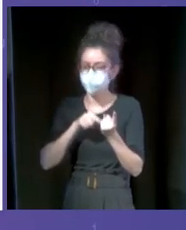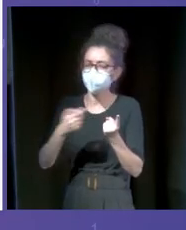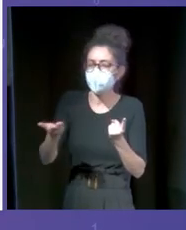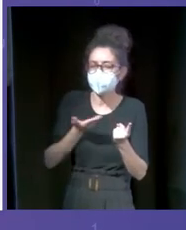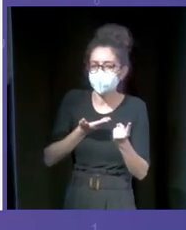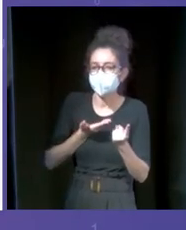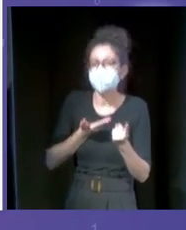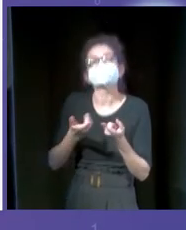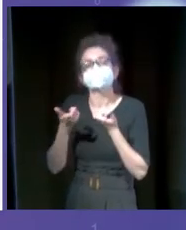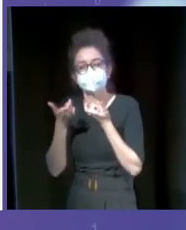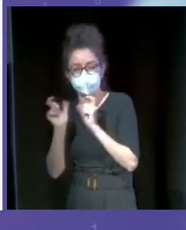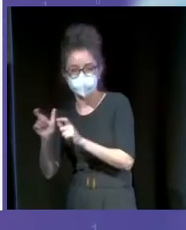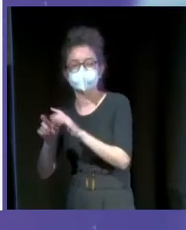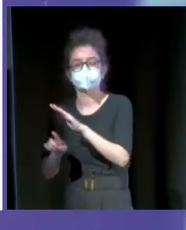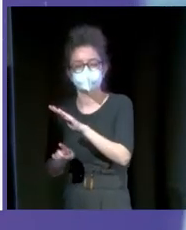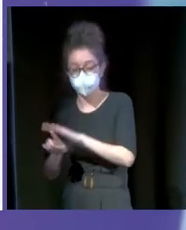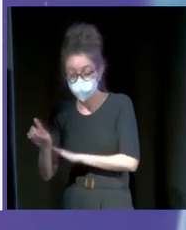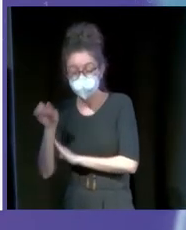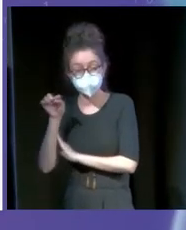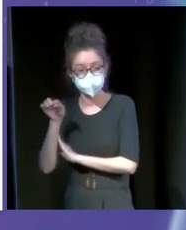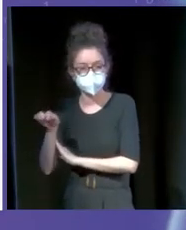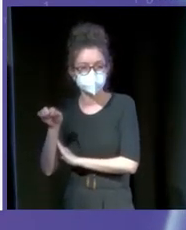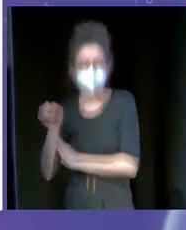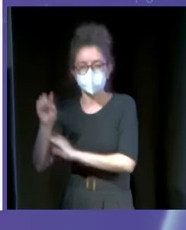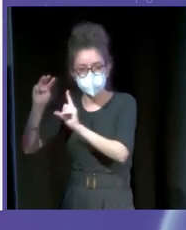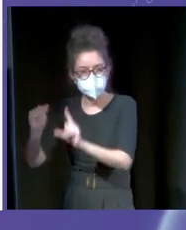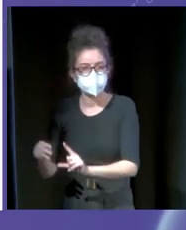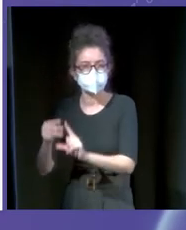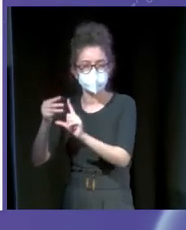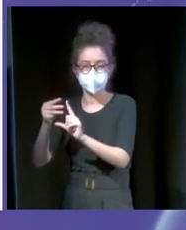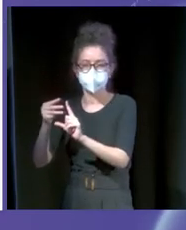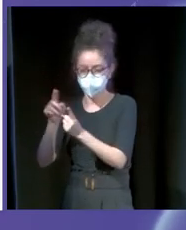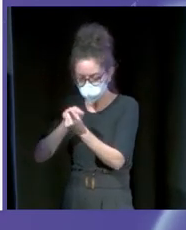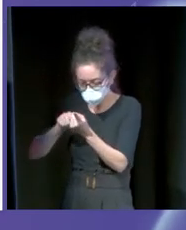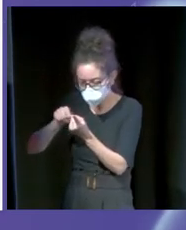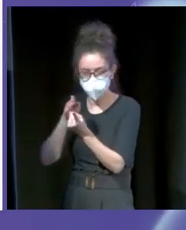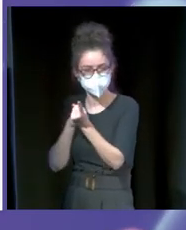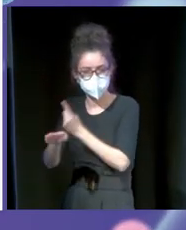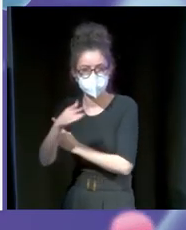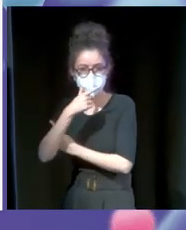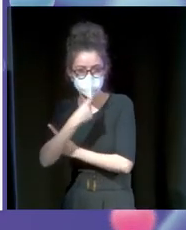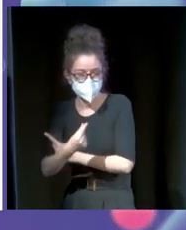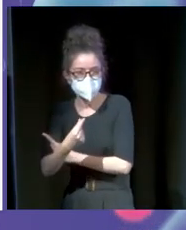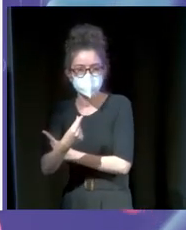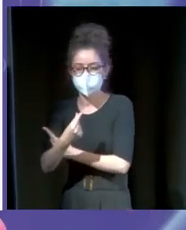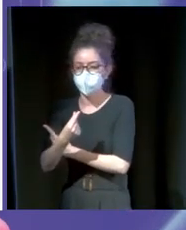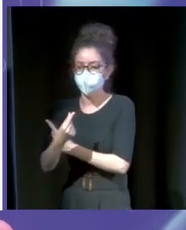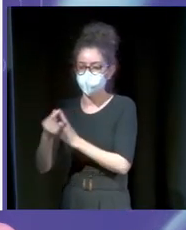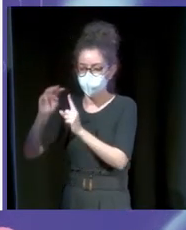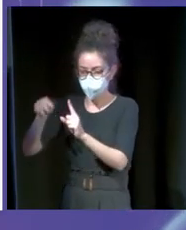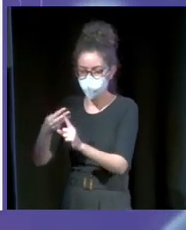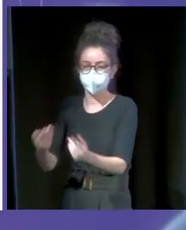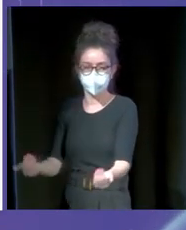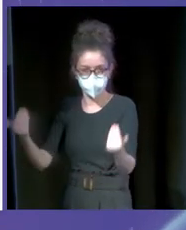nuestro departamento de desarrollo tenga que implicarse en que la web sea responsive, en que el funnel sea fácil de comprar,